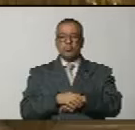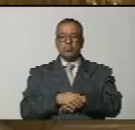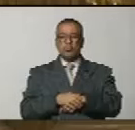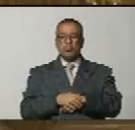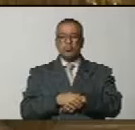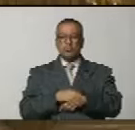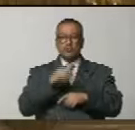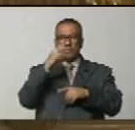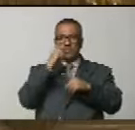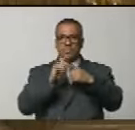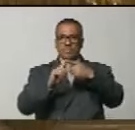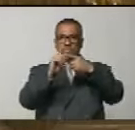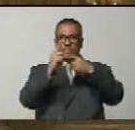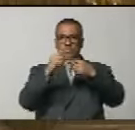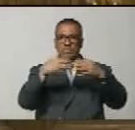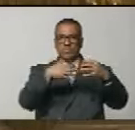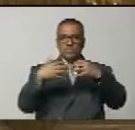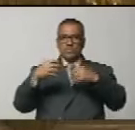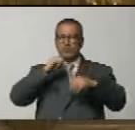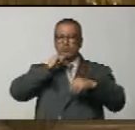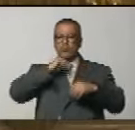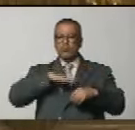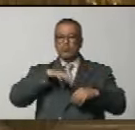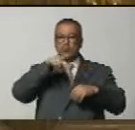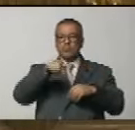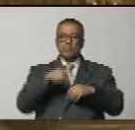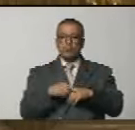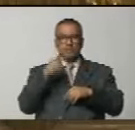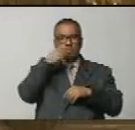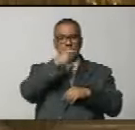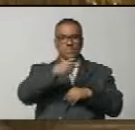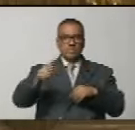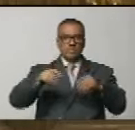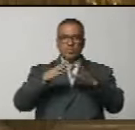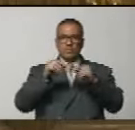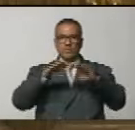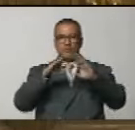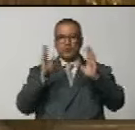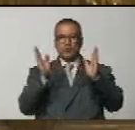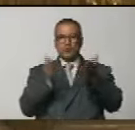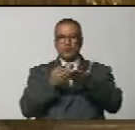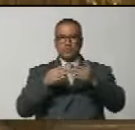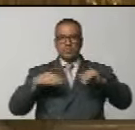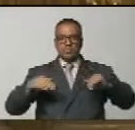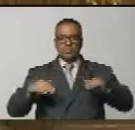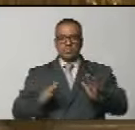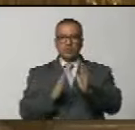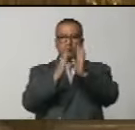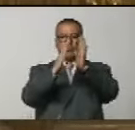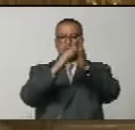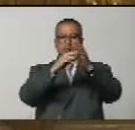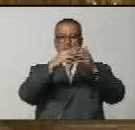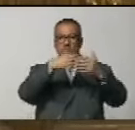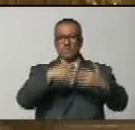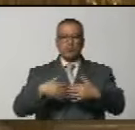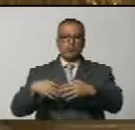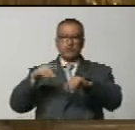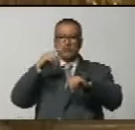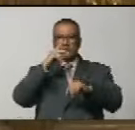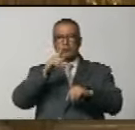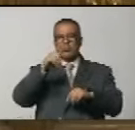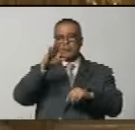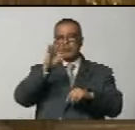encabeza una lucha histórica de los pueblos del mundo contra el nazismo y el